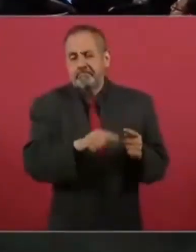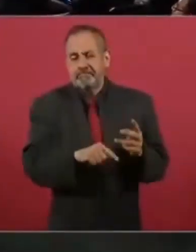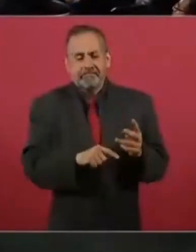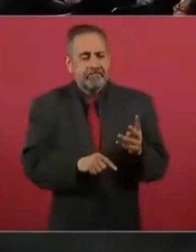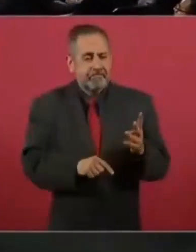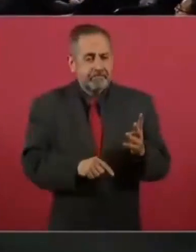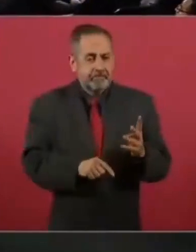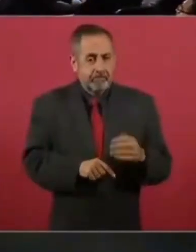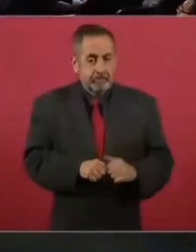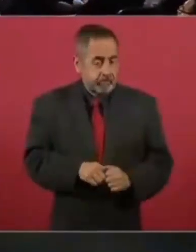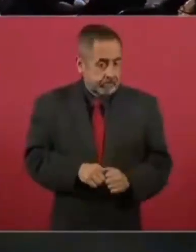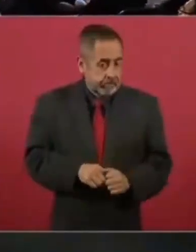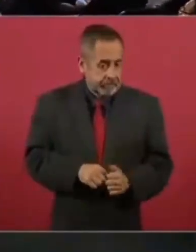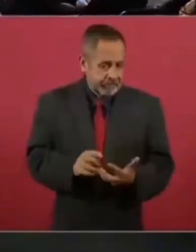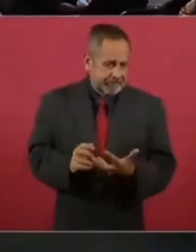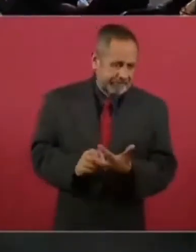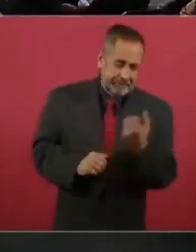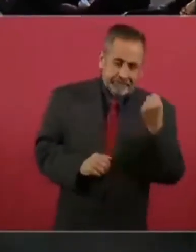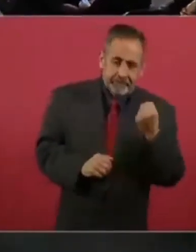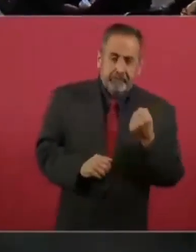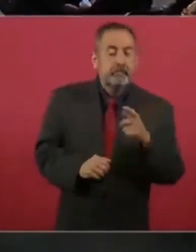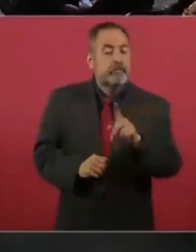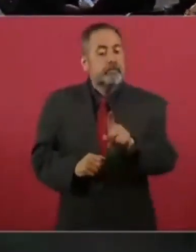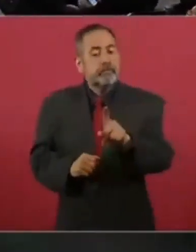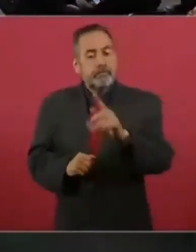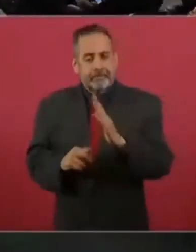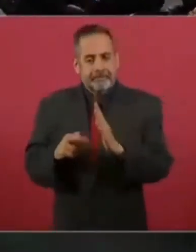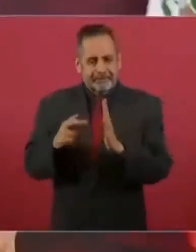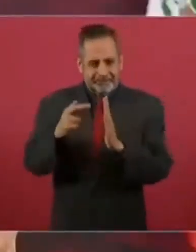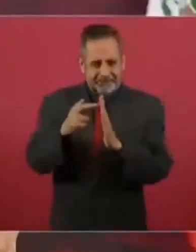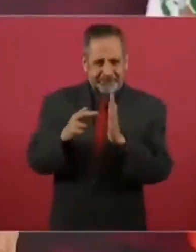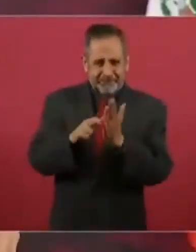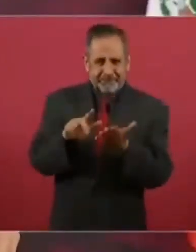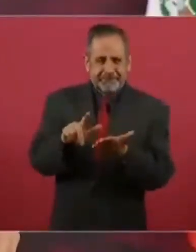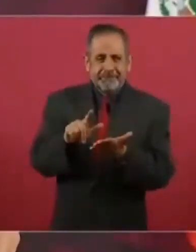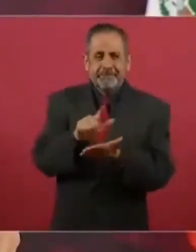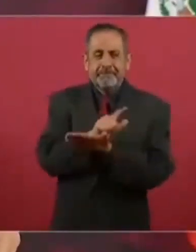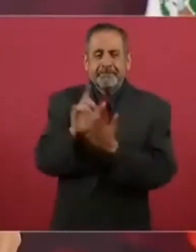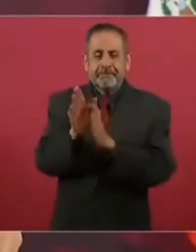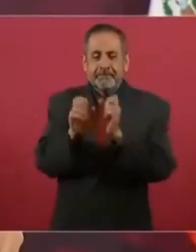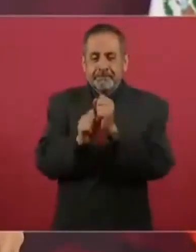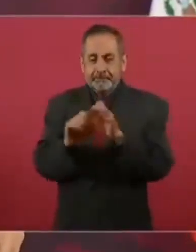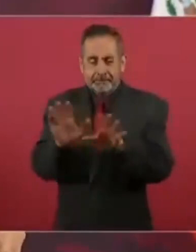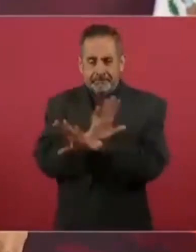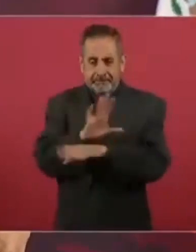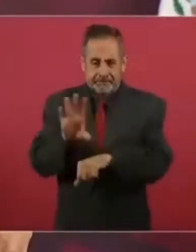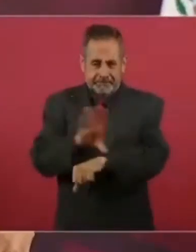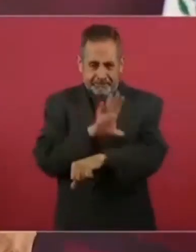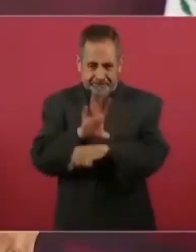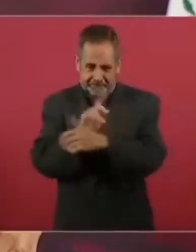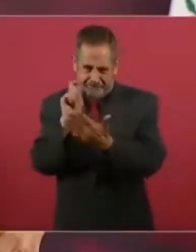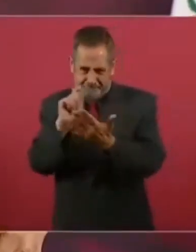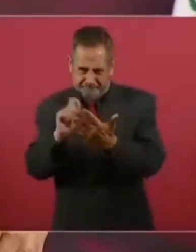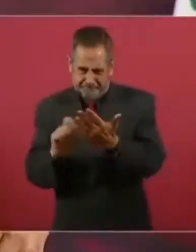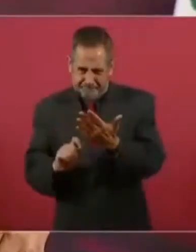Cuando llevaron a cabo la reforma energética, quienes redactaron